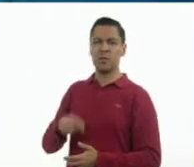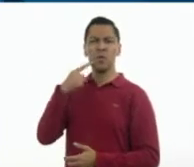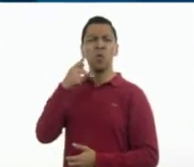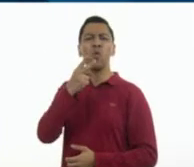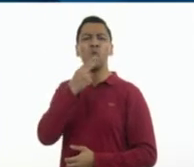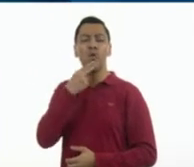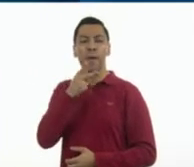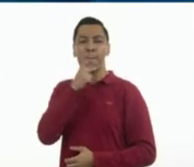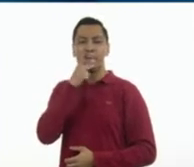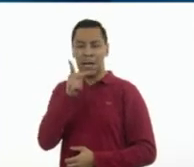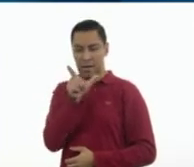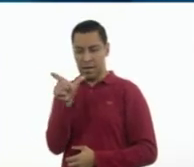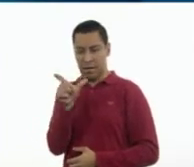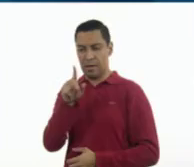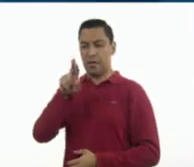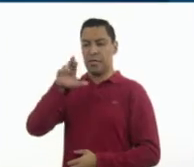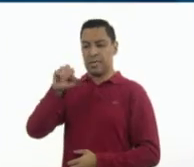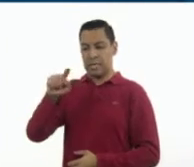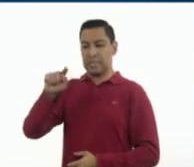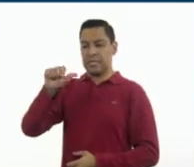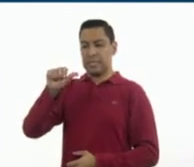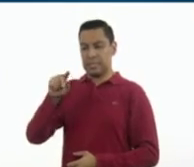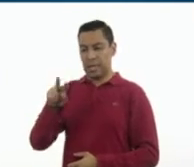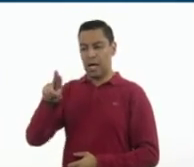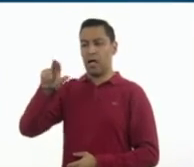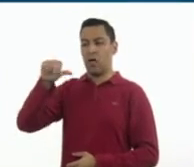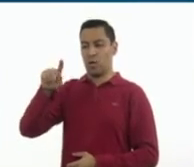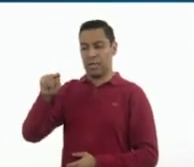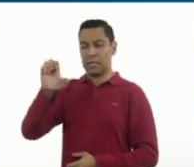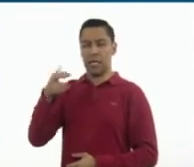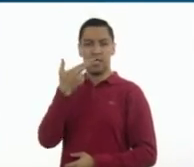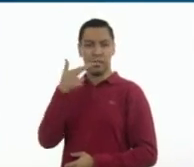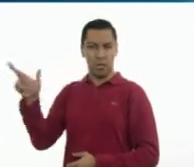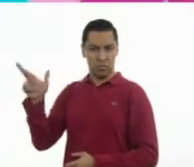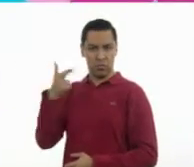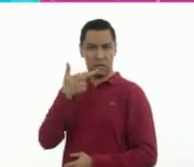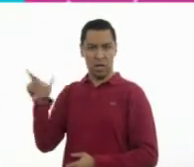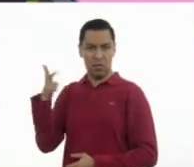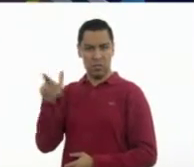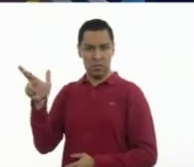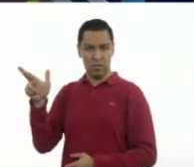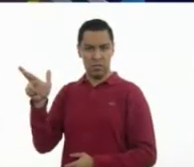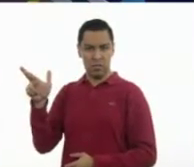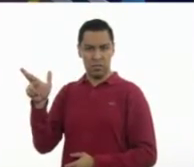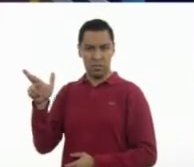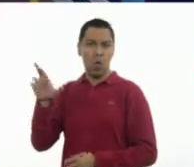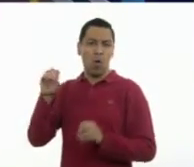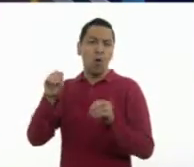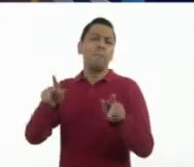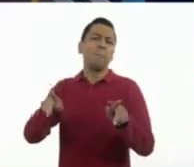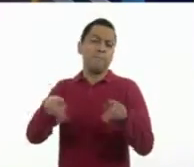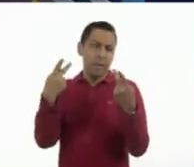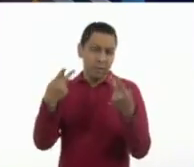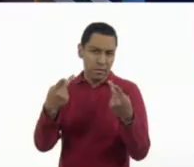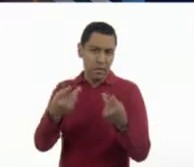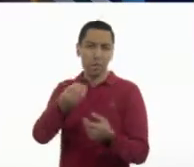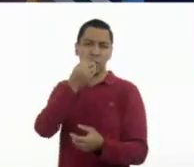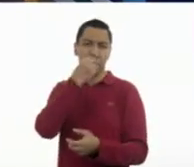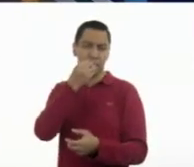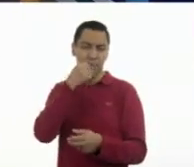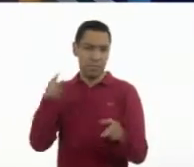restaurante y el tema es restaurante o venta de comida. Claro, ¿no?